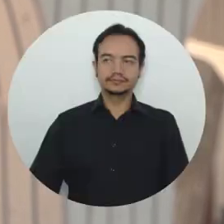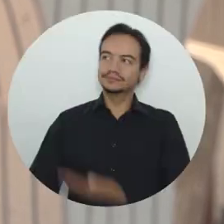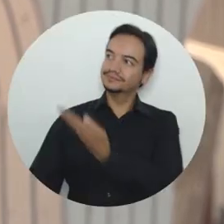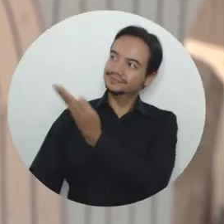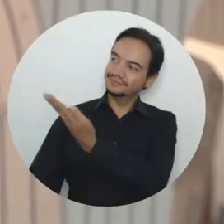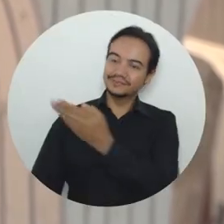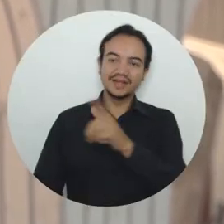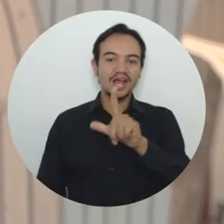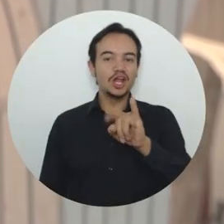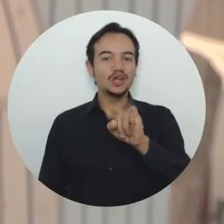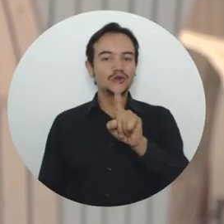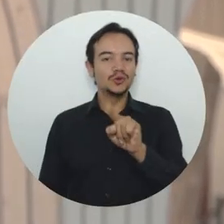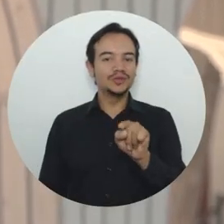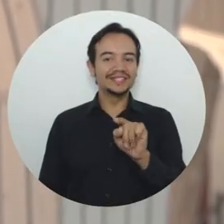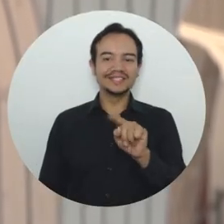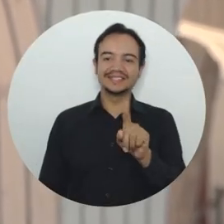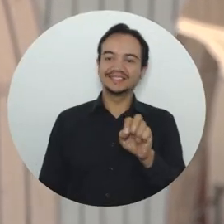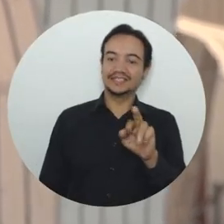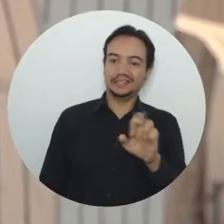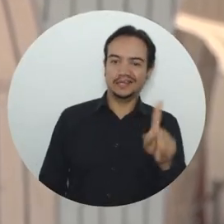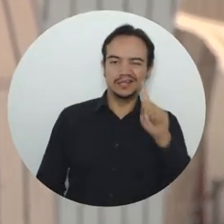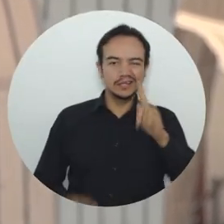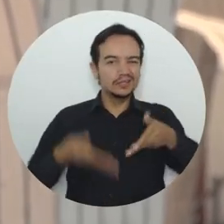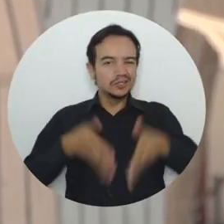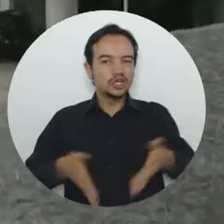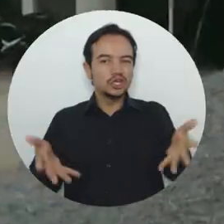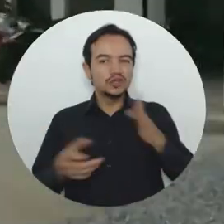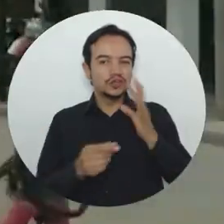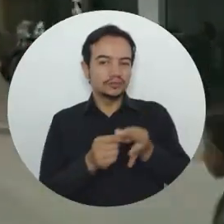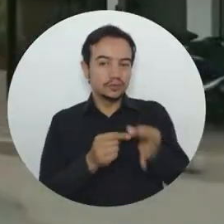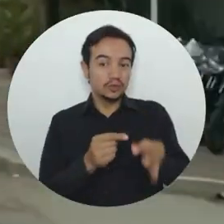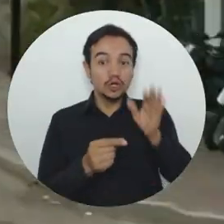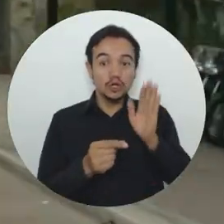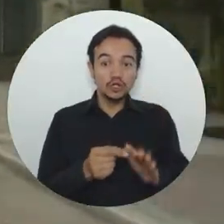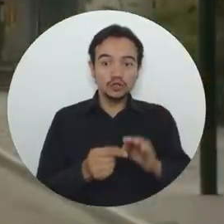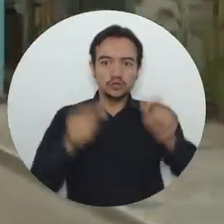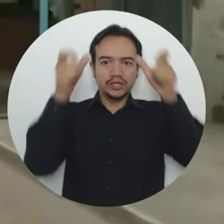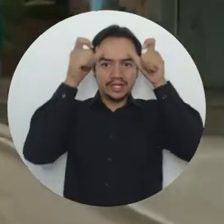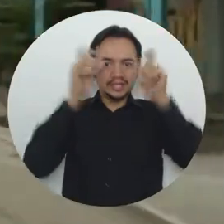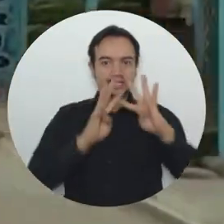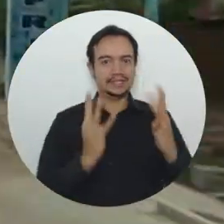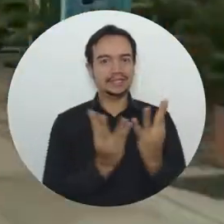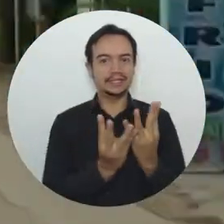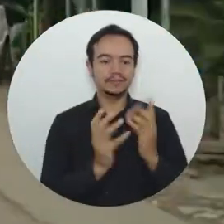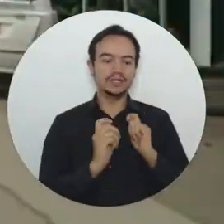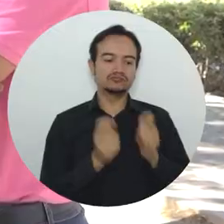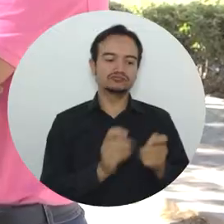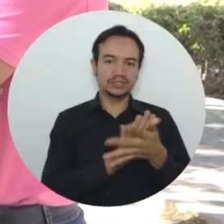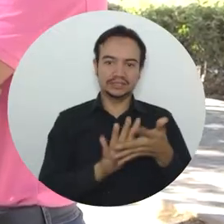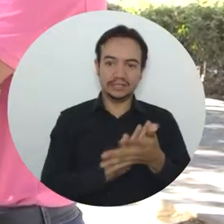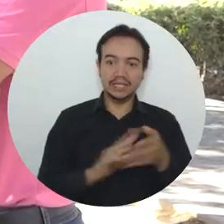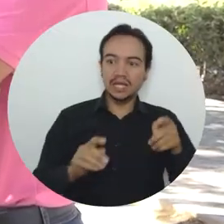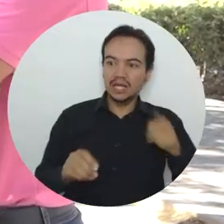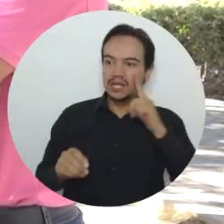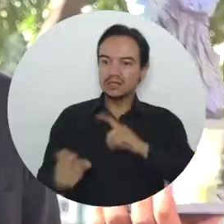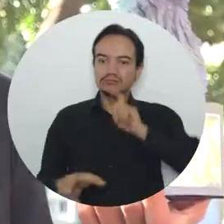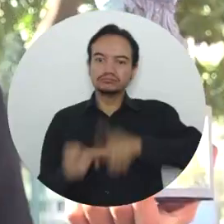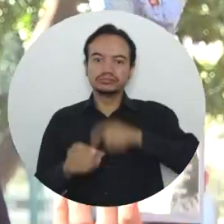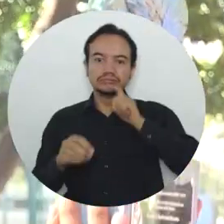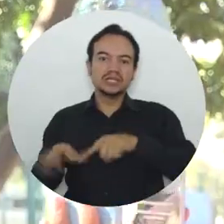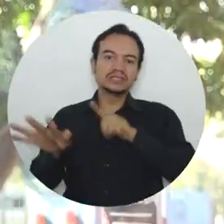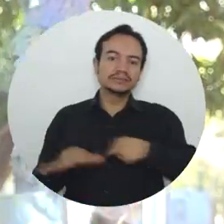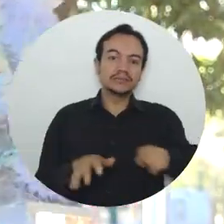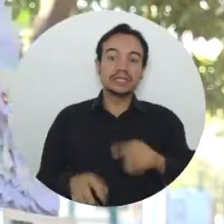Él es Luis Sierra Oliveros, nacido en el municipio de Santa Ana Magdalena, es estudiante de quinto semestre del Programa de